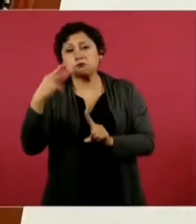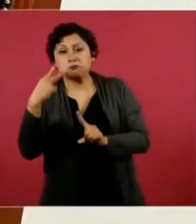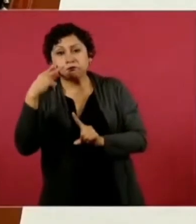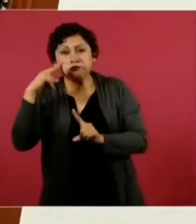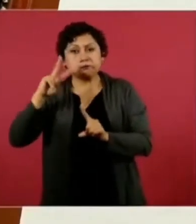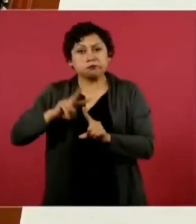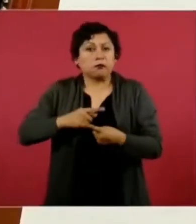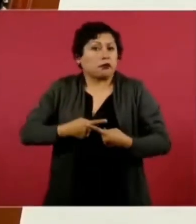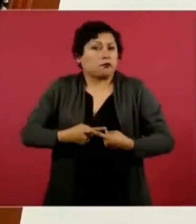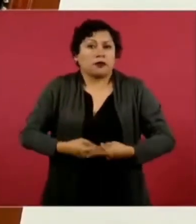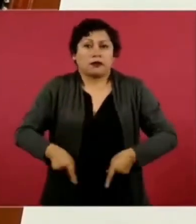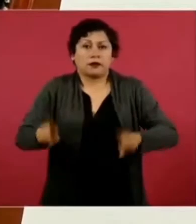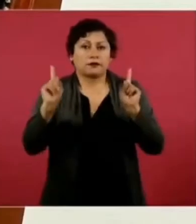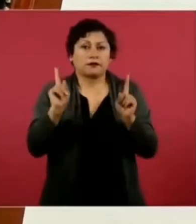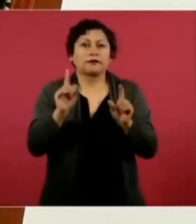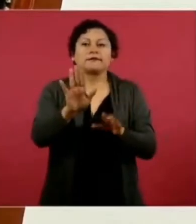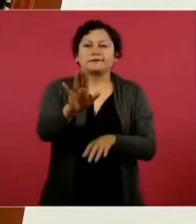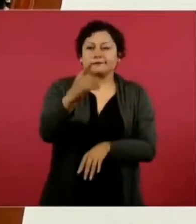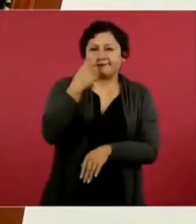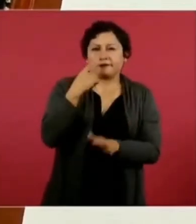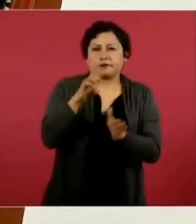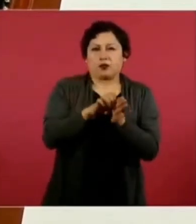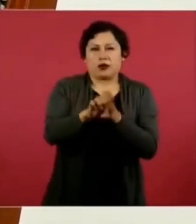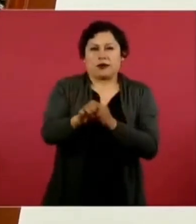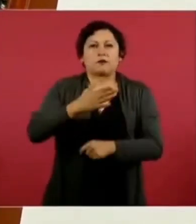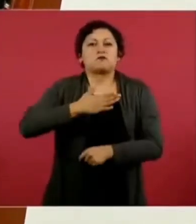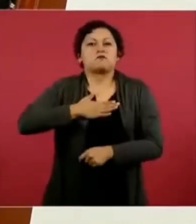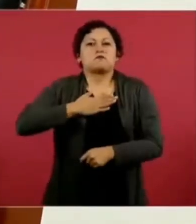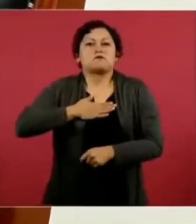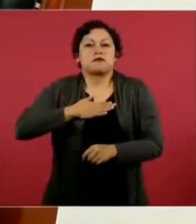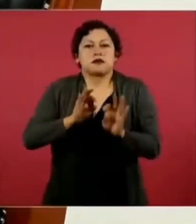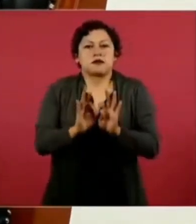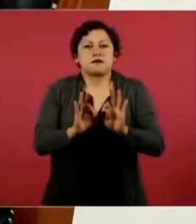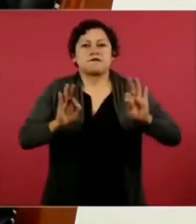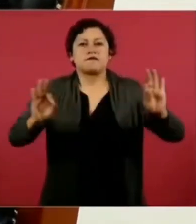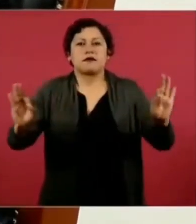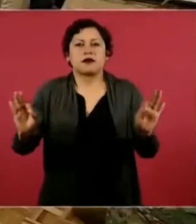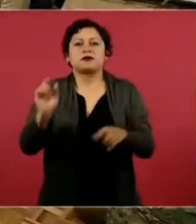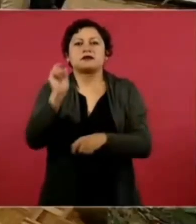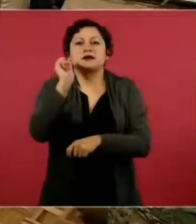no balazos, ¿qué es eso?, dicen.